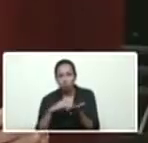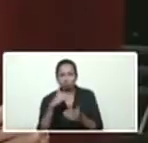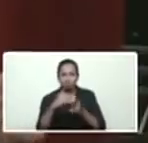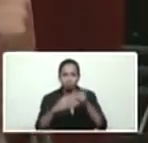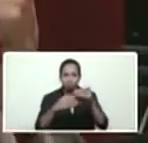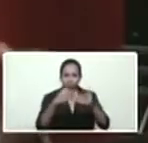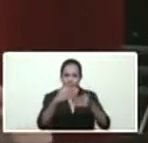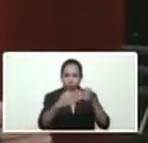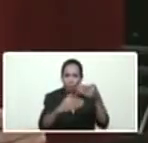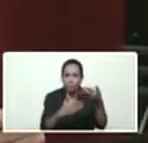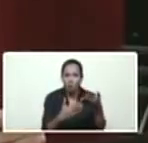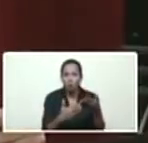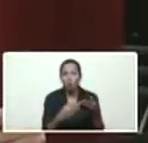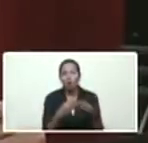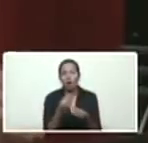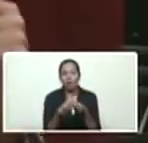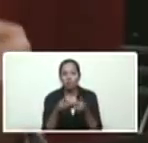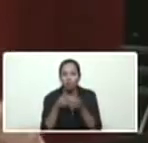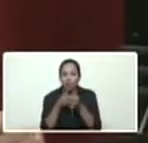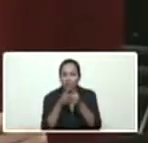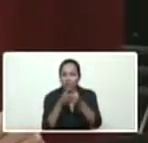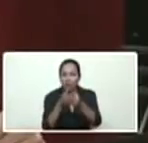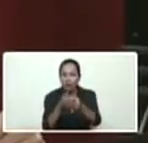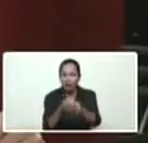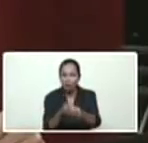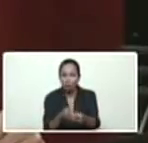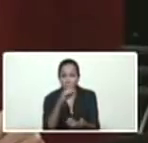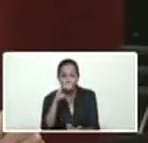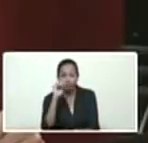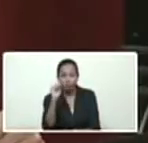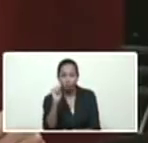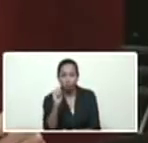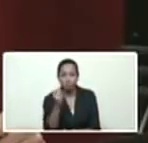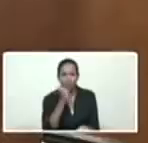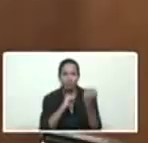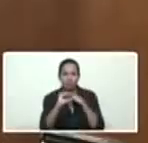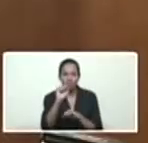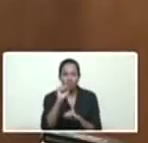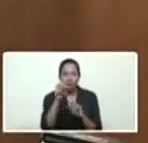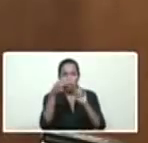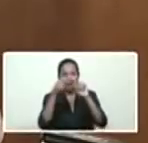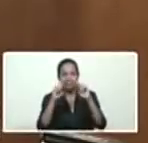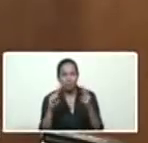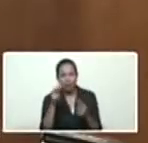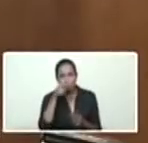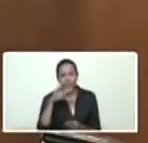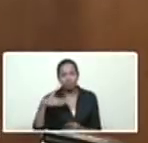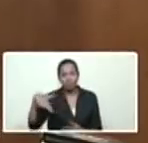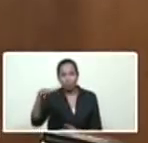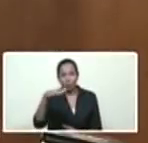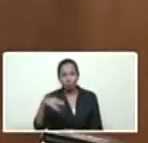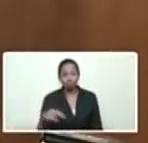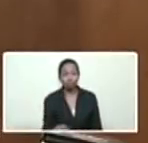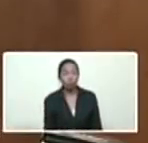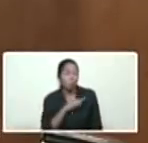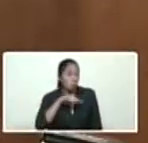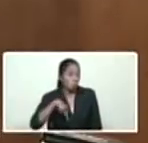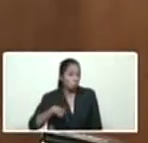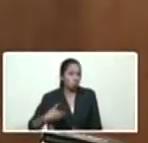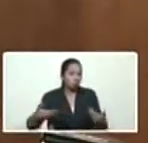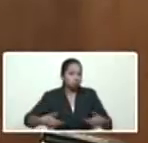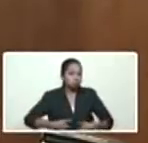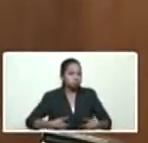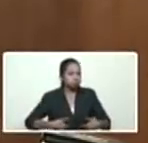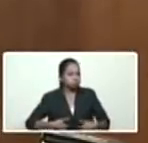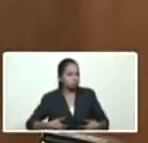encabezado y liderado por usted para defender la paz de nuestro pueblo. Hay que hacer un gran esfuerzo dentro de la emergencia.